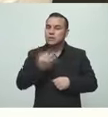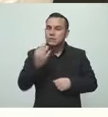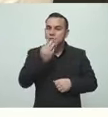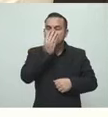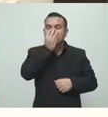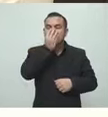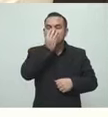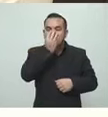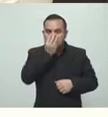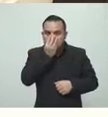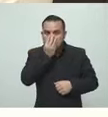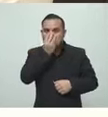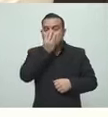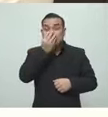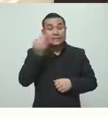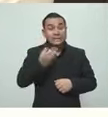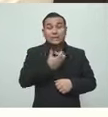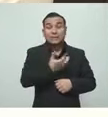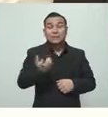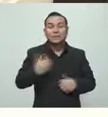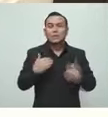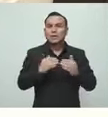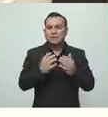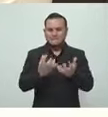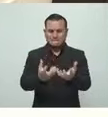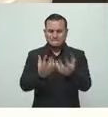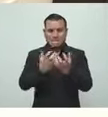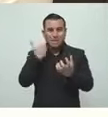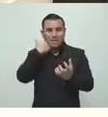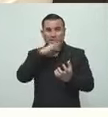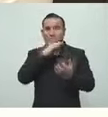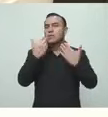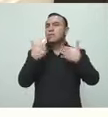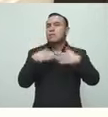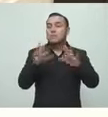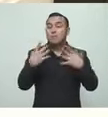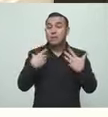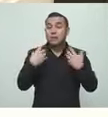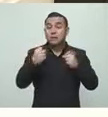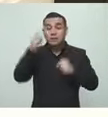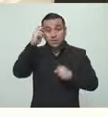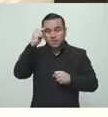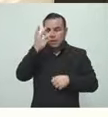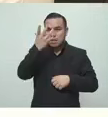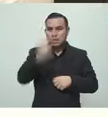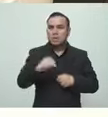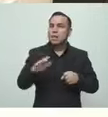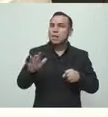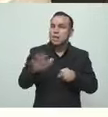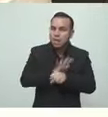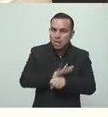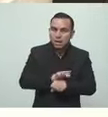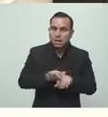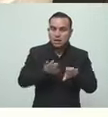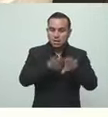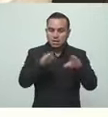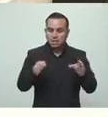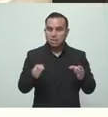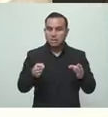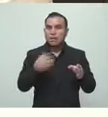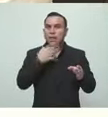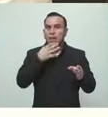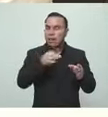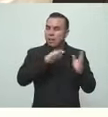más el resto de pacientes que están estables, pero se están llenando las camas cada día más. Al personal le preocupa